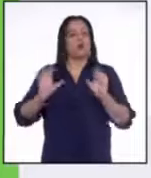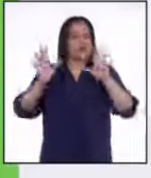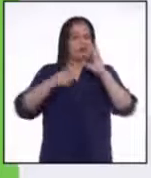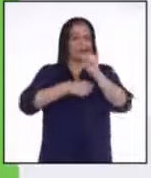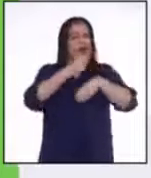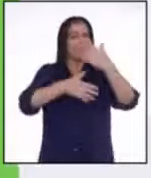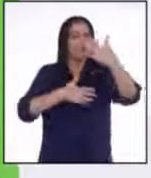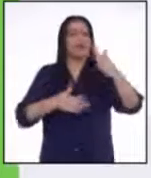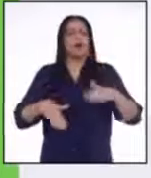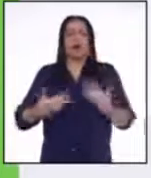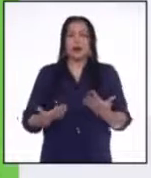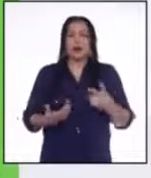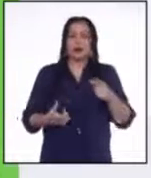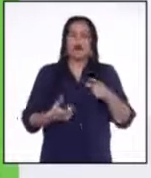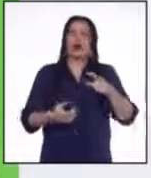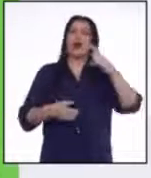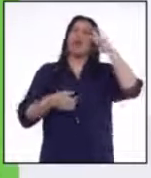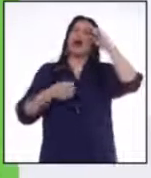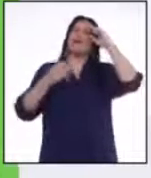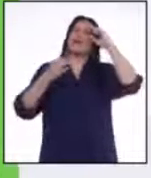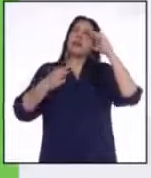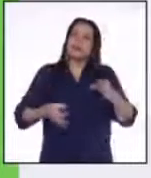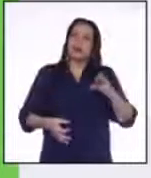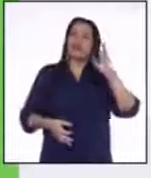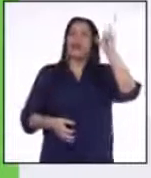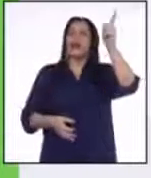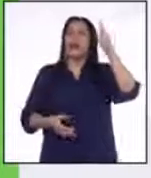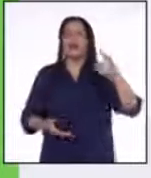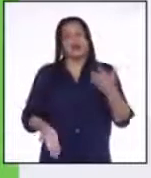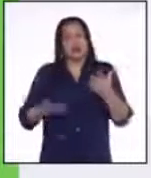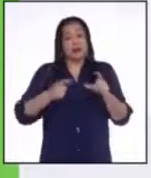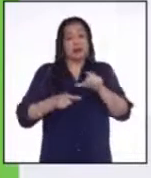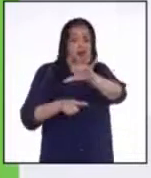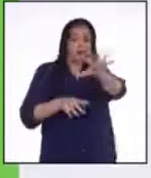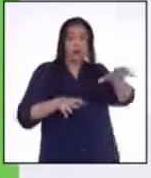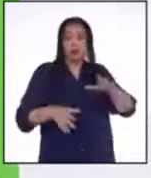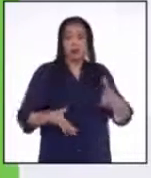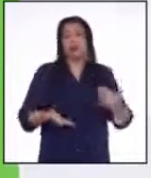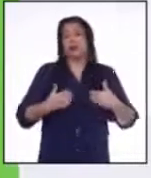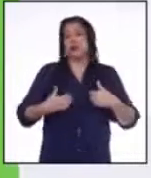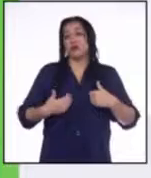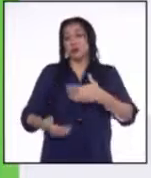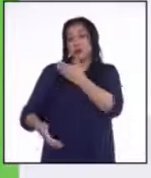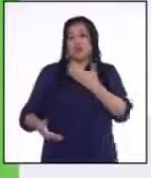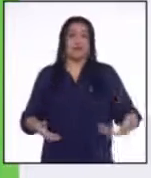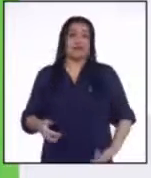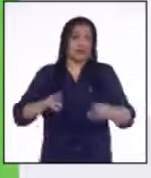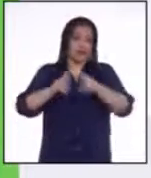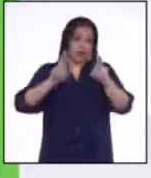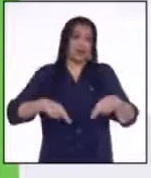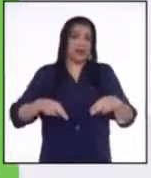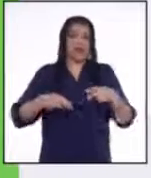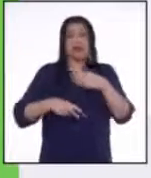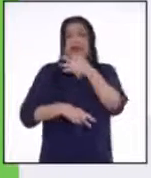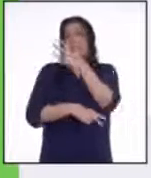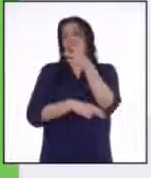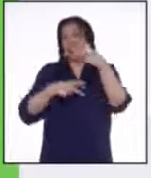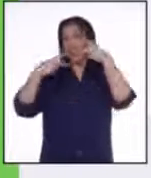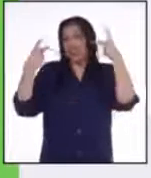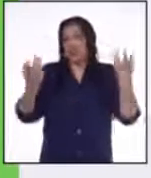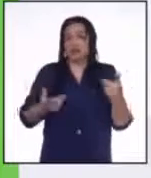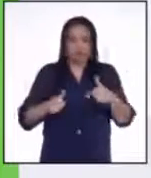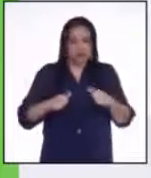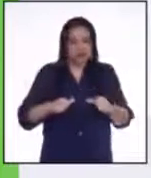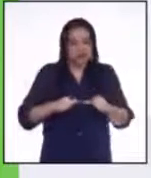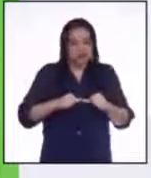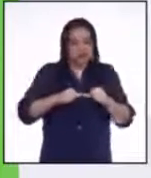años, van a poder ser los tomadores de decisiones. Aquí, quién sabe, tengamos un presidente regional de Iquitos que se preocupe muchísimo más por la Amazonía